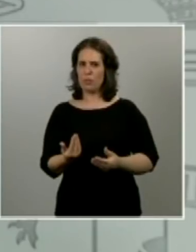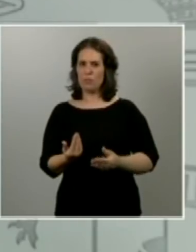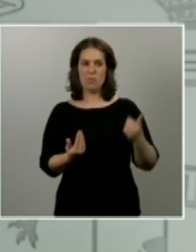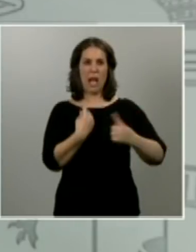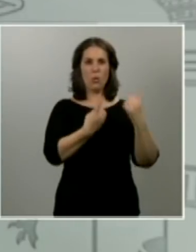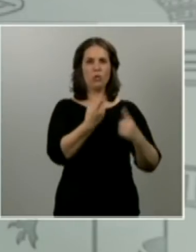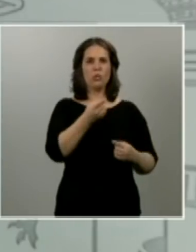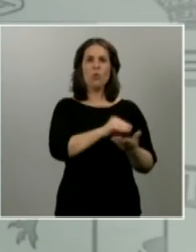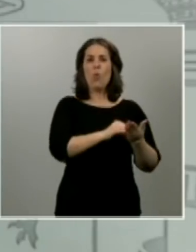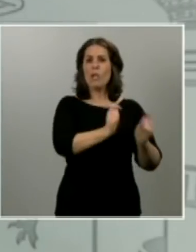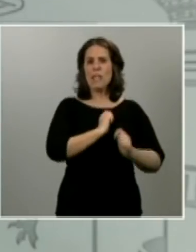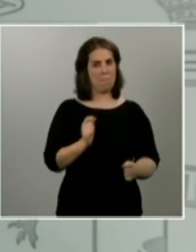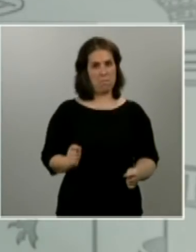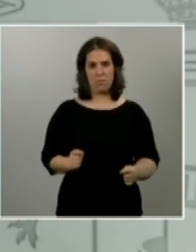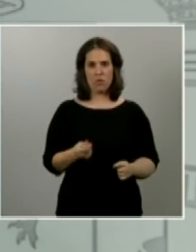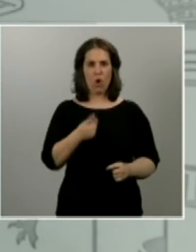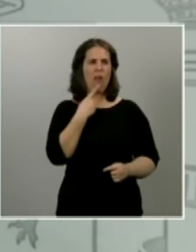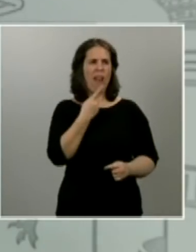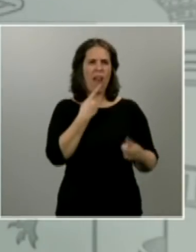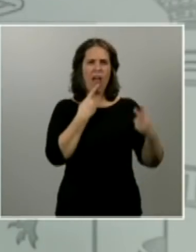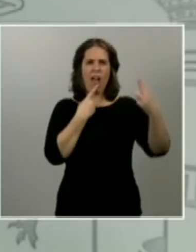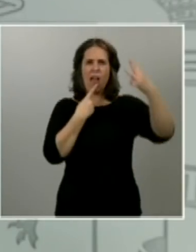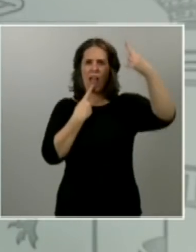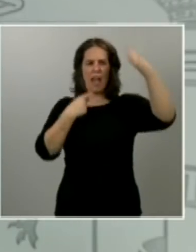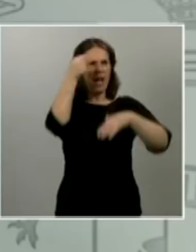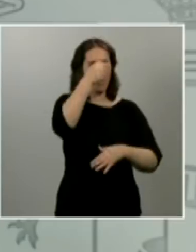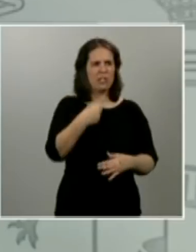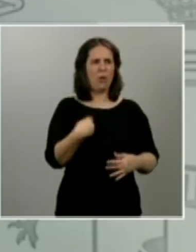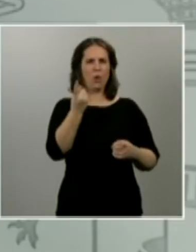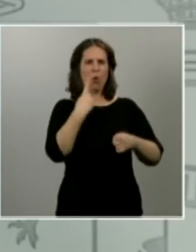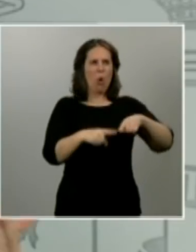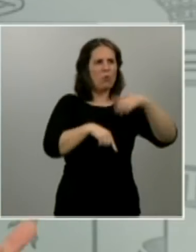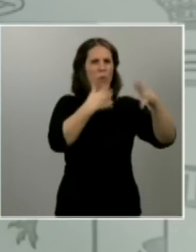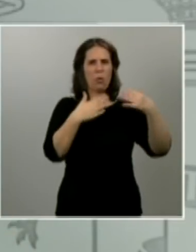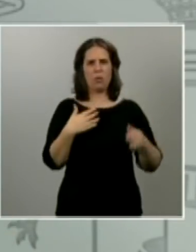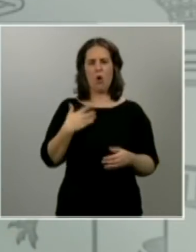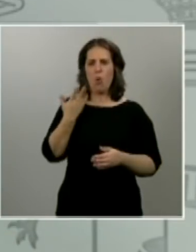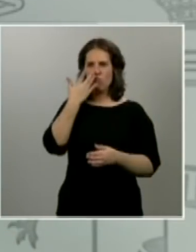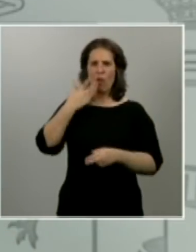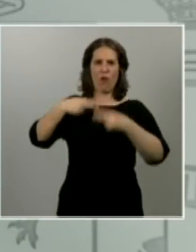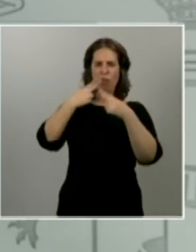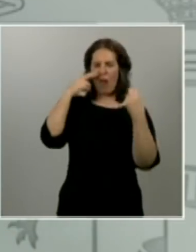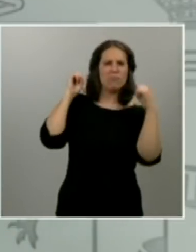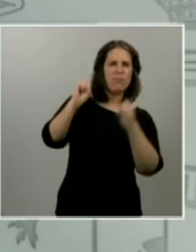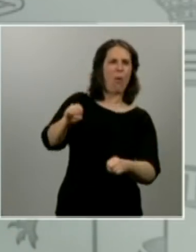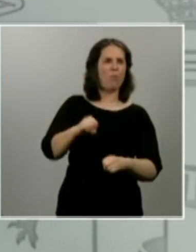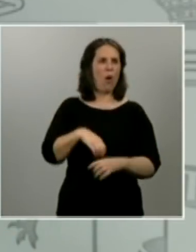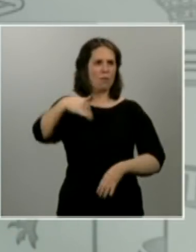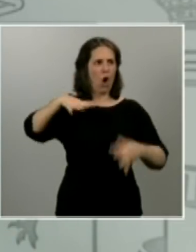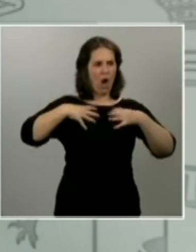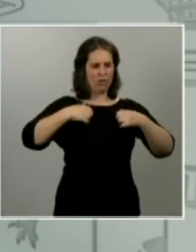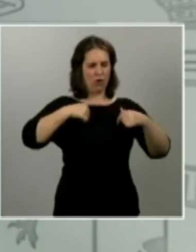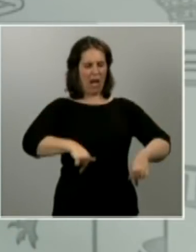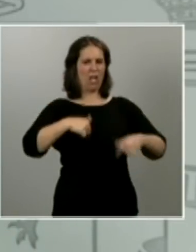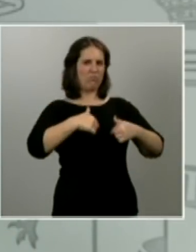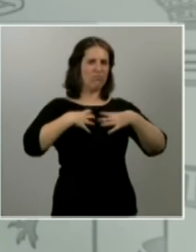podemos encerrarnos detrás de cualquier frontera nacional o regional y creer que el egoísmo nos protegerá podemos